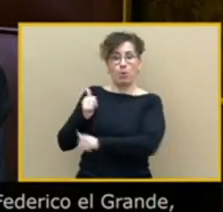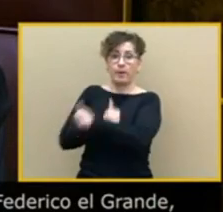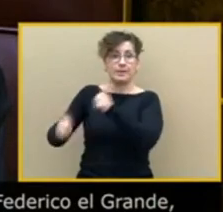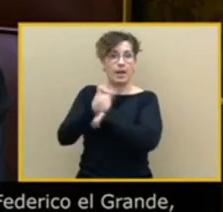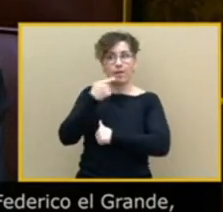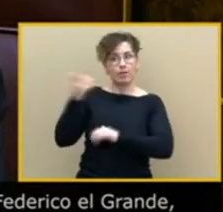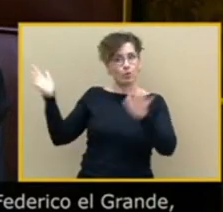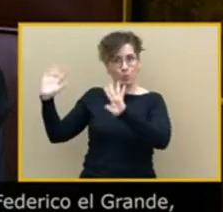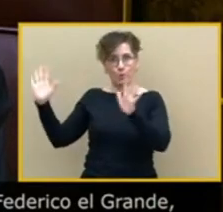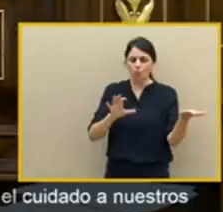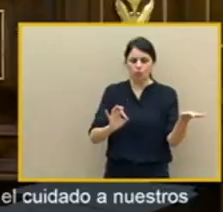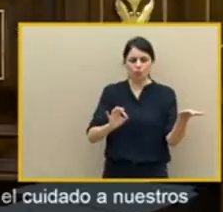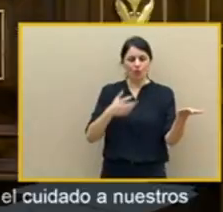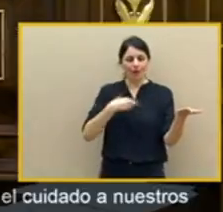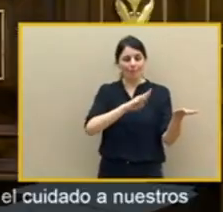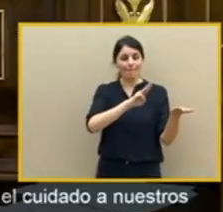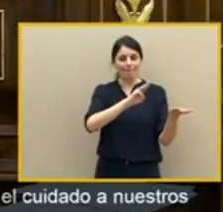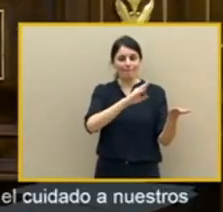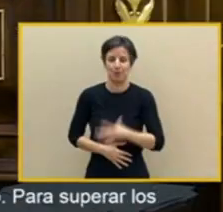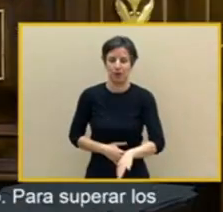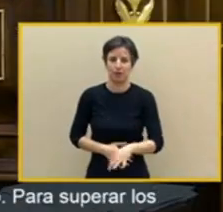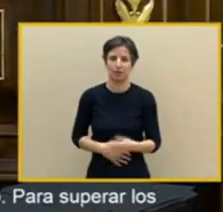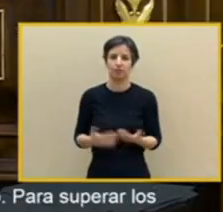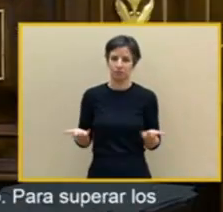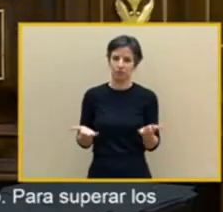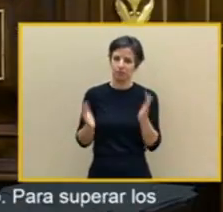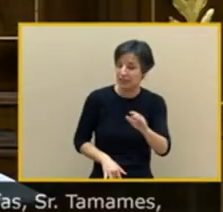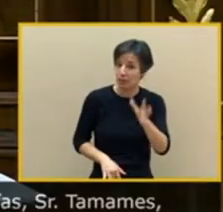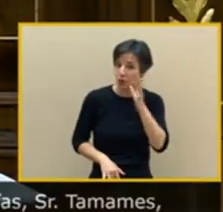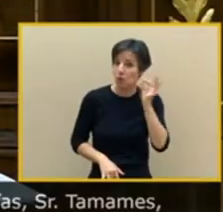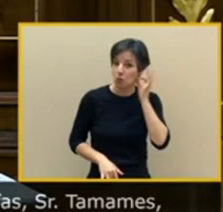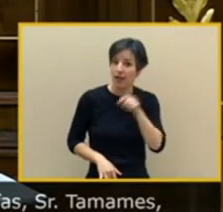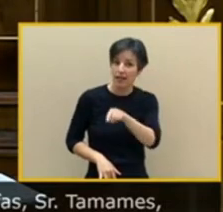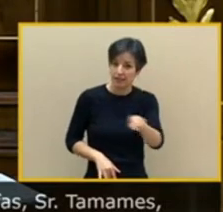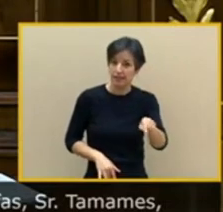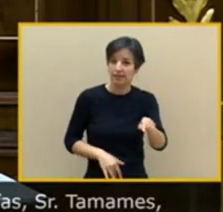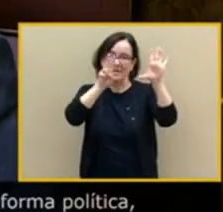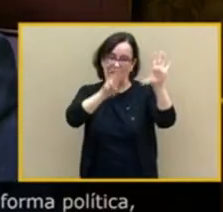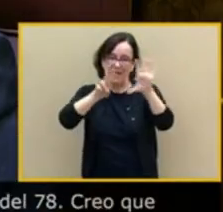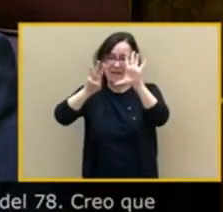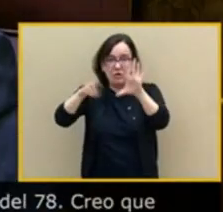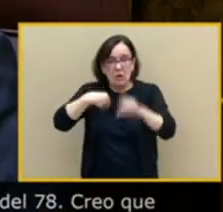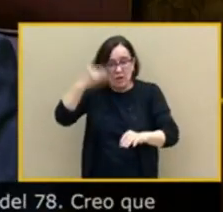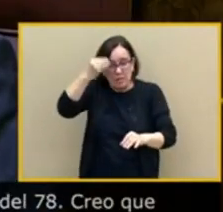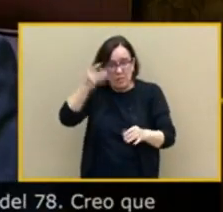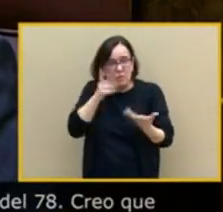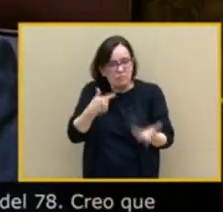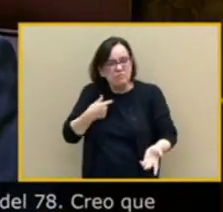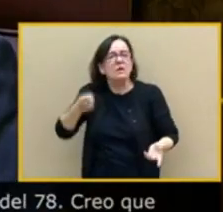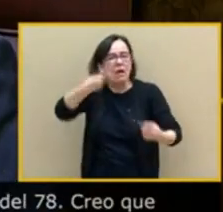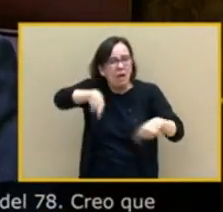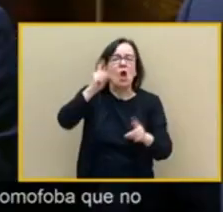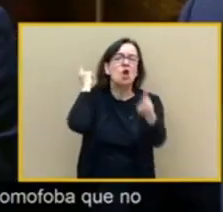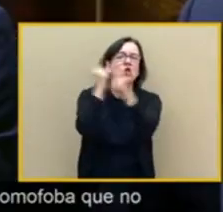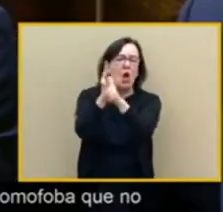contestación del presidente del gobierno y de los grupos minoritarios esta tarde y mañana se espera el del partido popular pues precisamente de